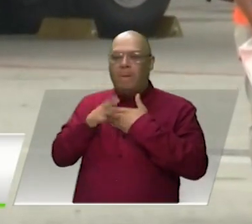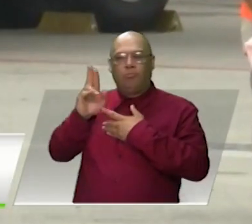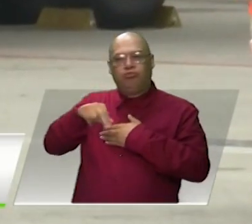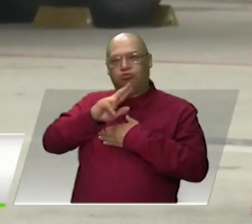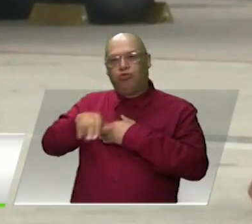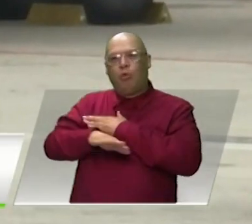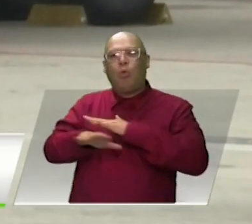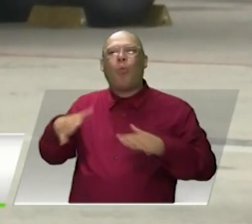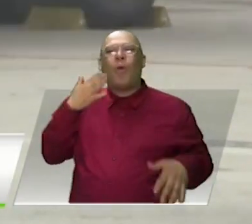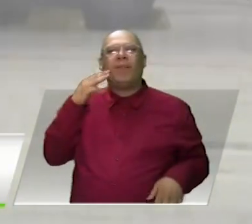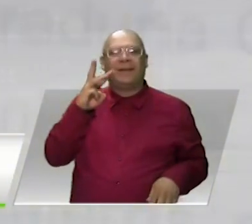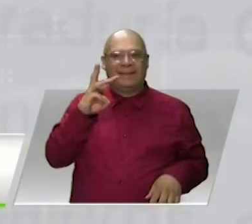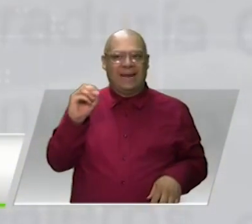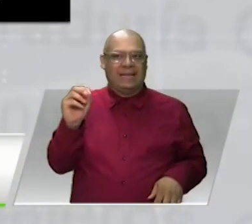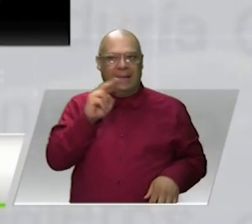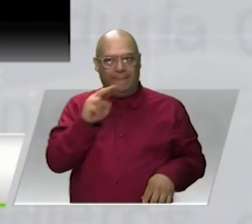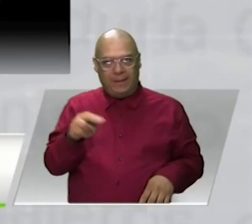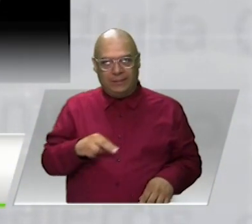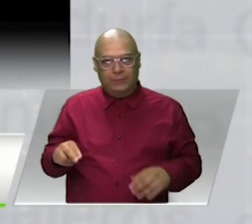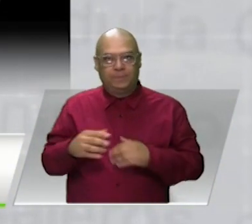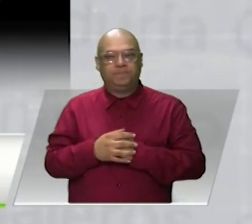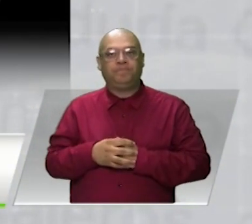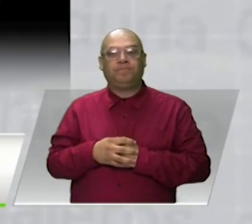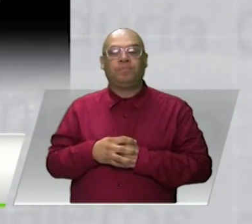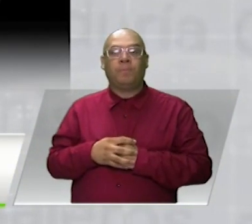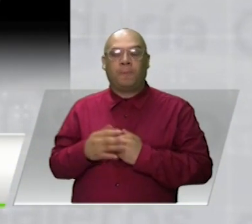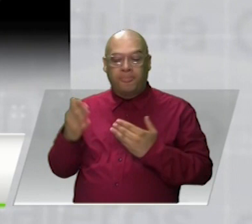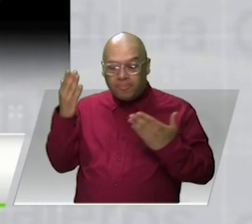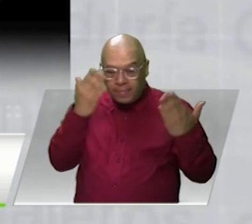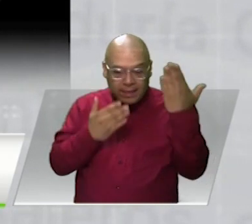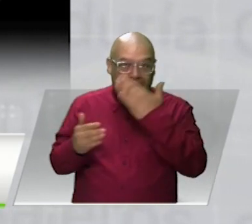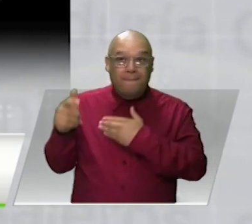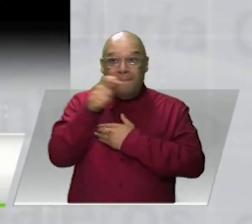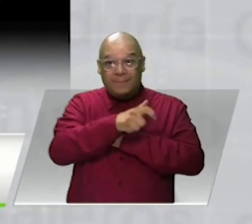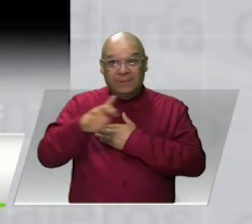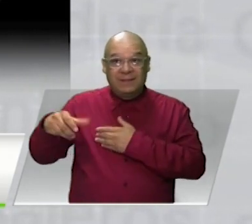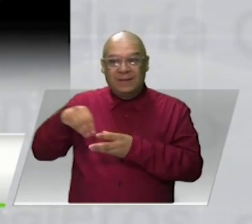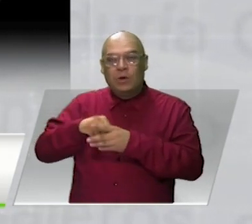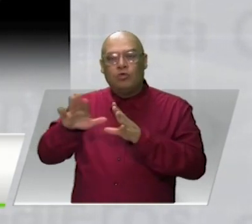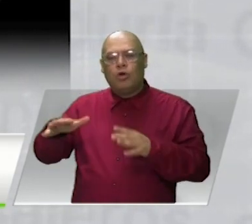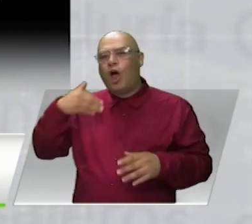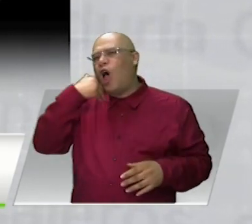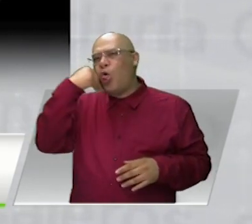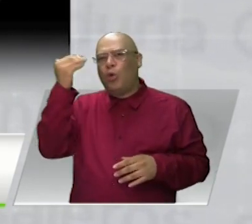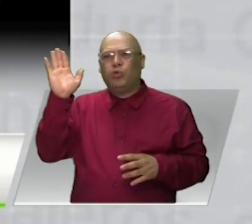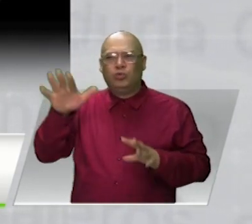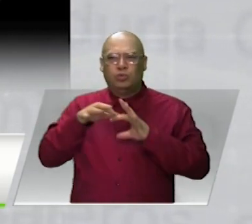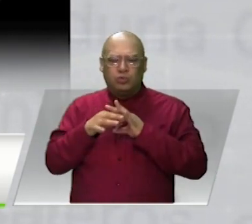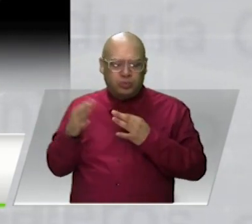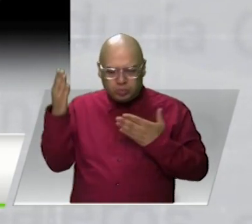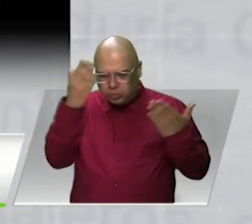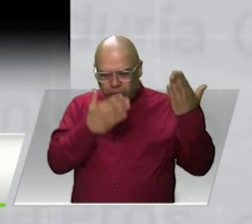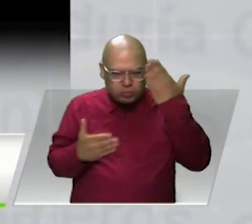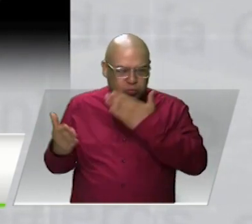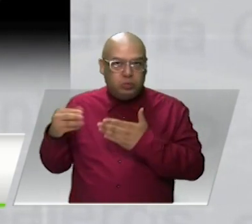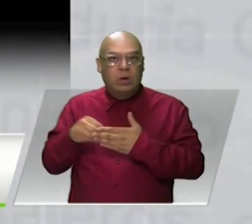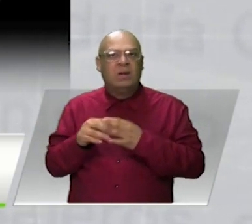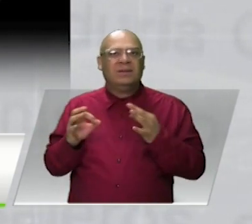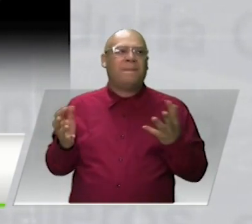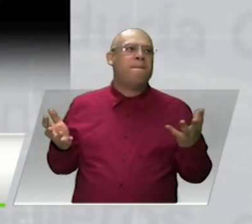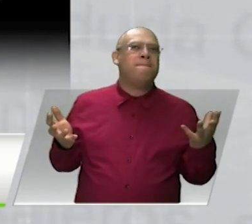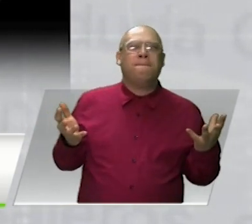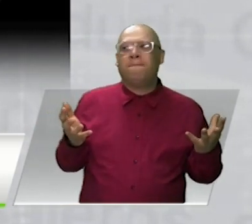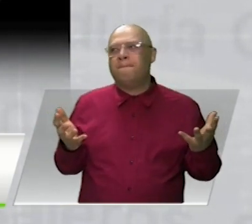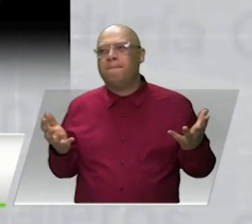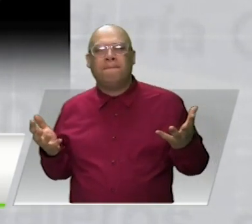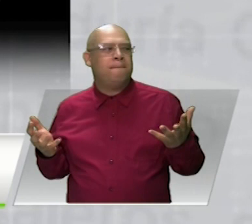desde el 30 de marzo pasado. Verificar que muchos usuarios, especialmente adultos mayores, están llegando muy desorientados a